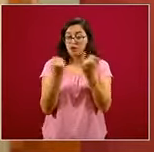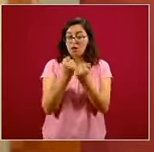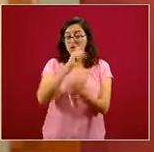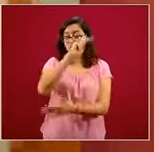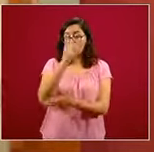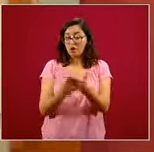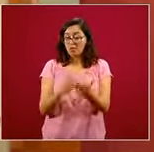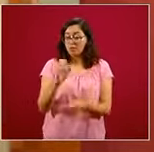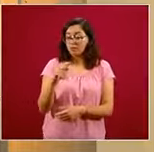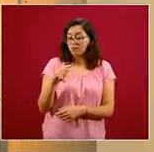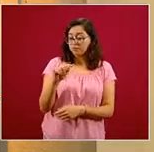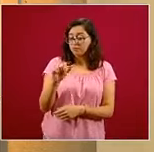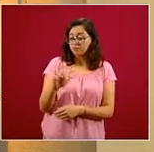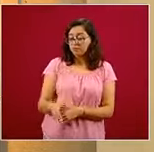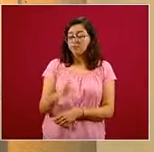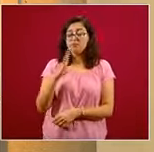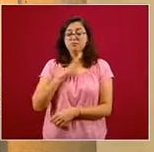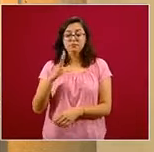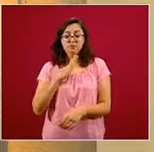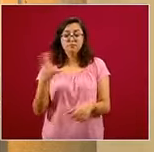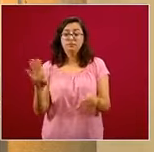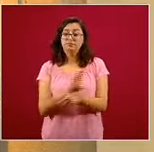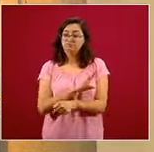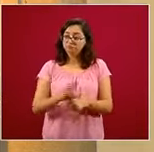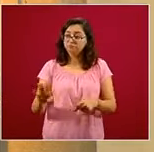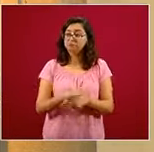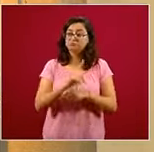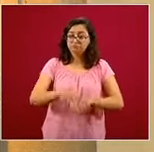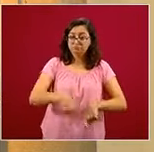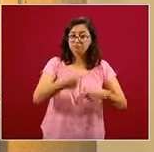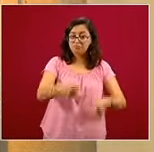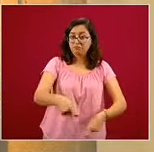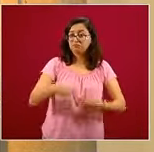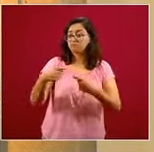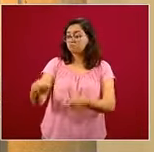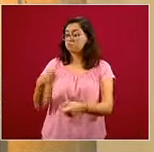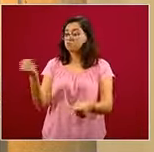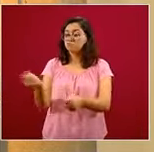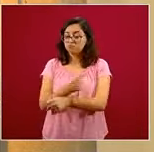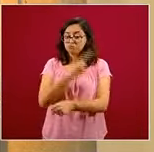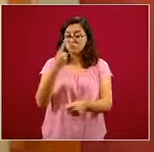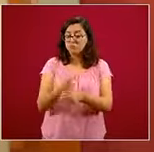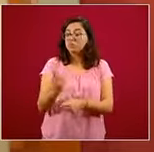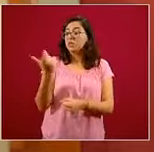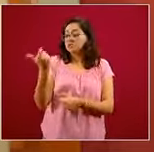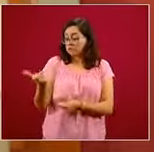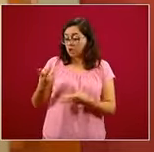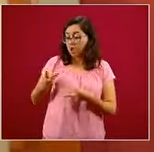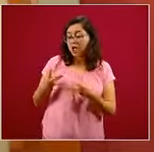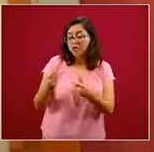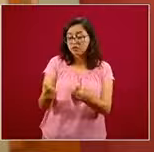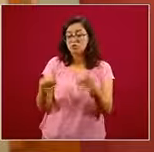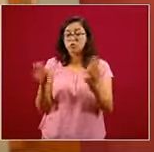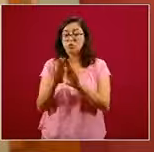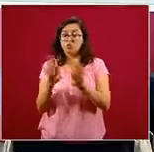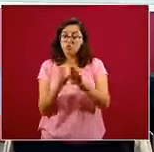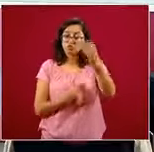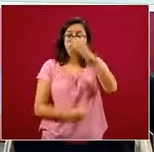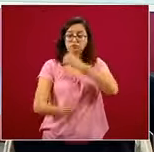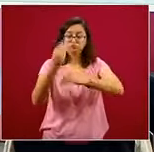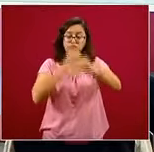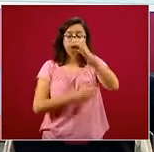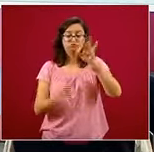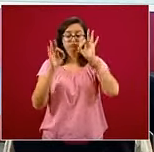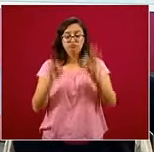bienestar que otorgan beneficios y que es una oportunidad también para orientar el gasto de esos beneficios a alimentación